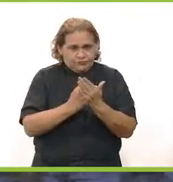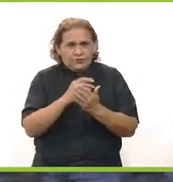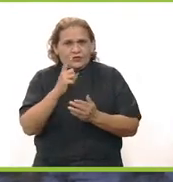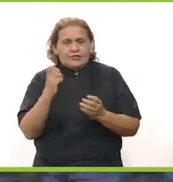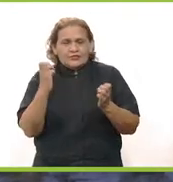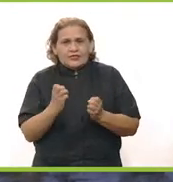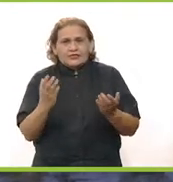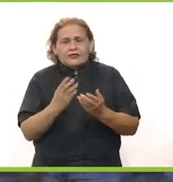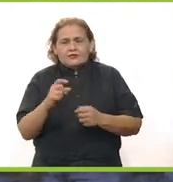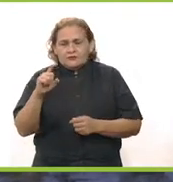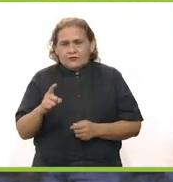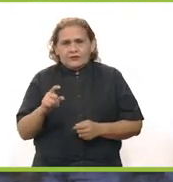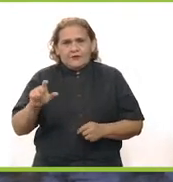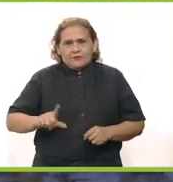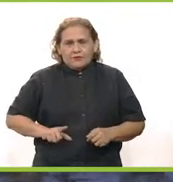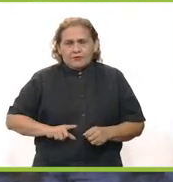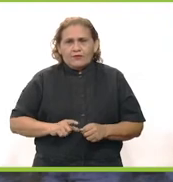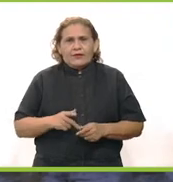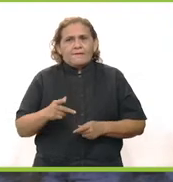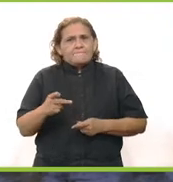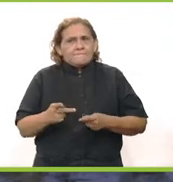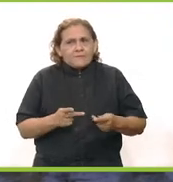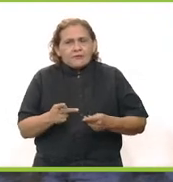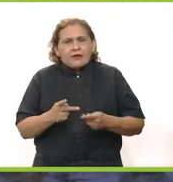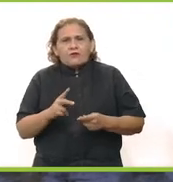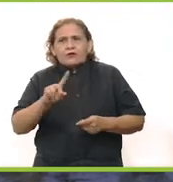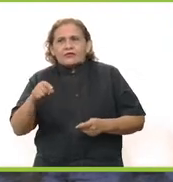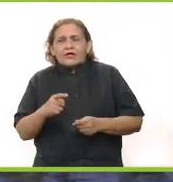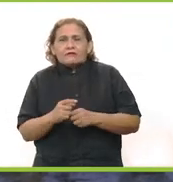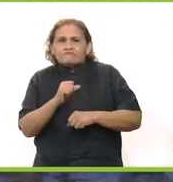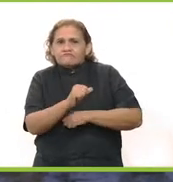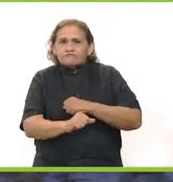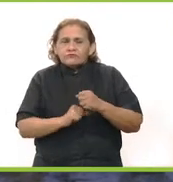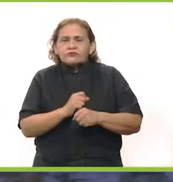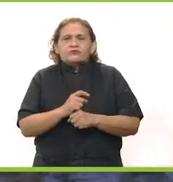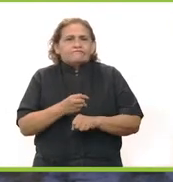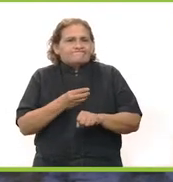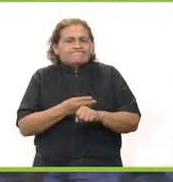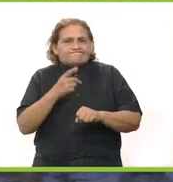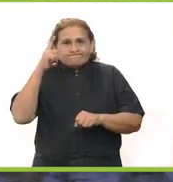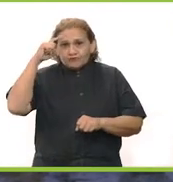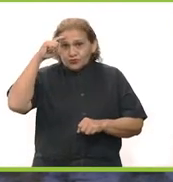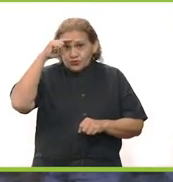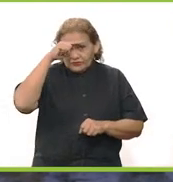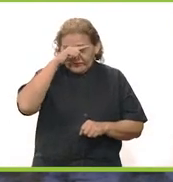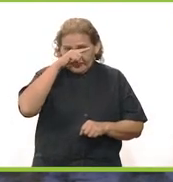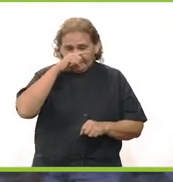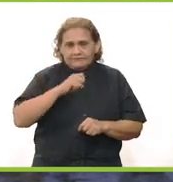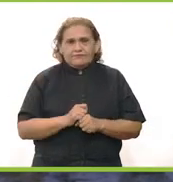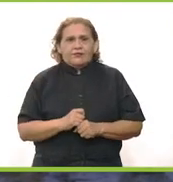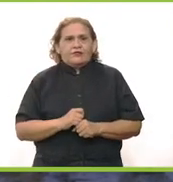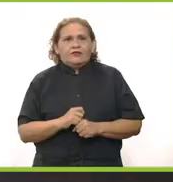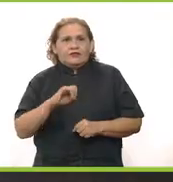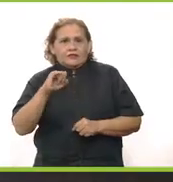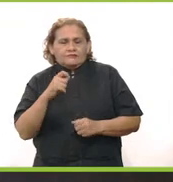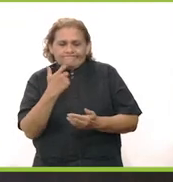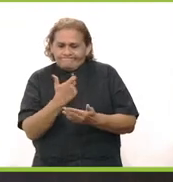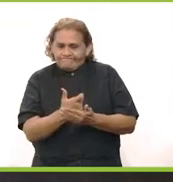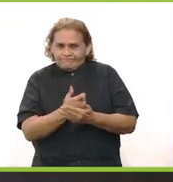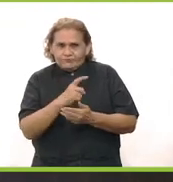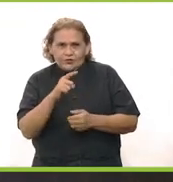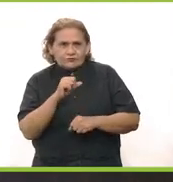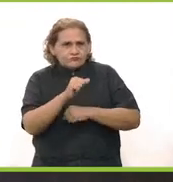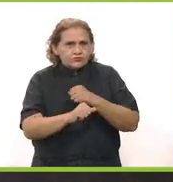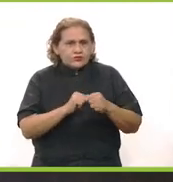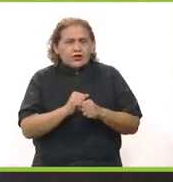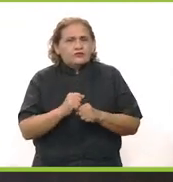excepción. Entonces, ¿qué está haciendo esta administración para prepararse a lo que será un año sumamente difícil? Sí,